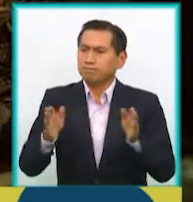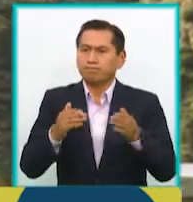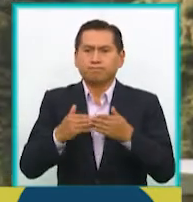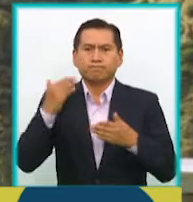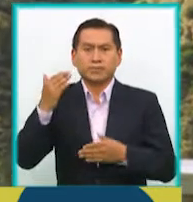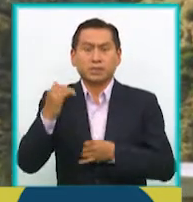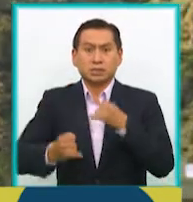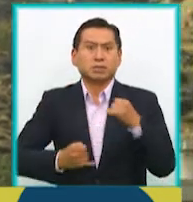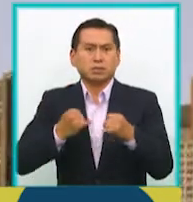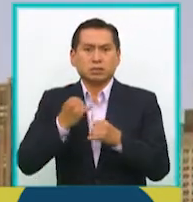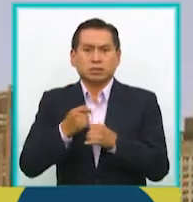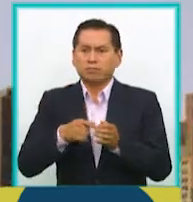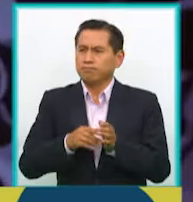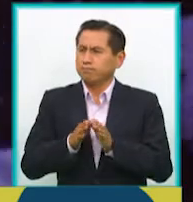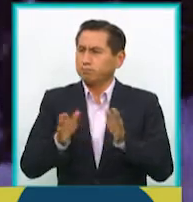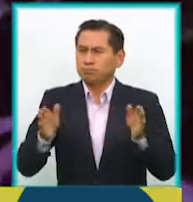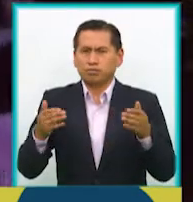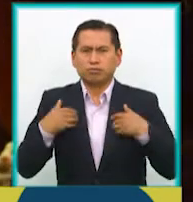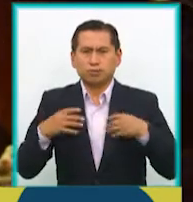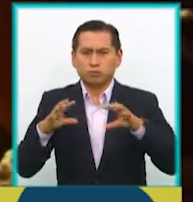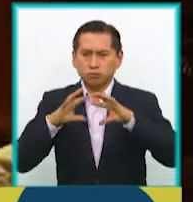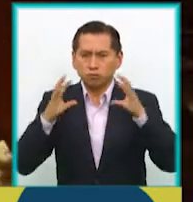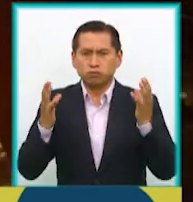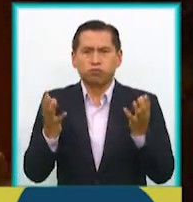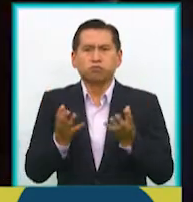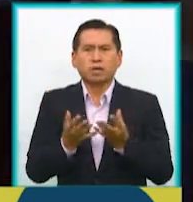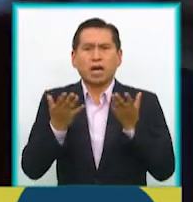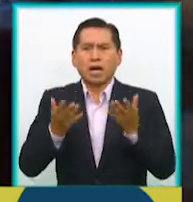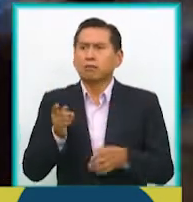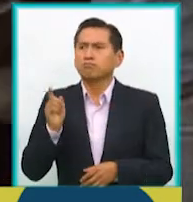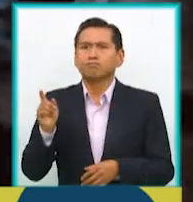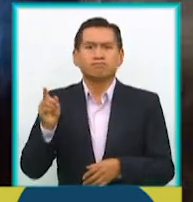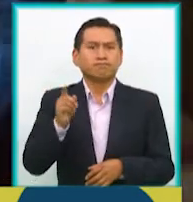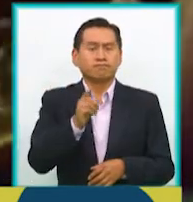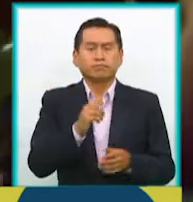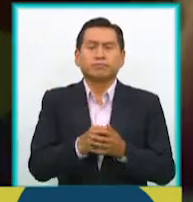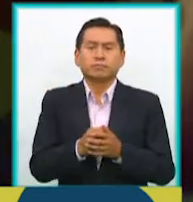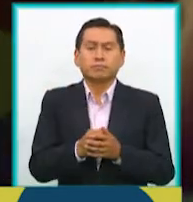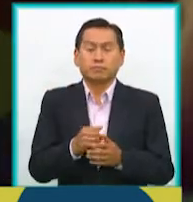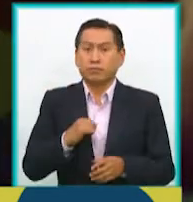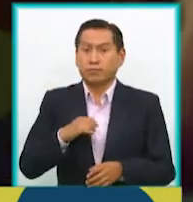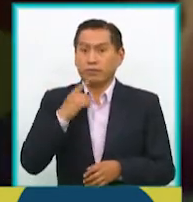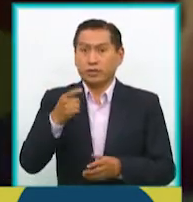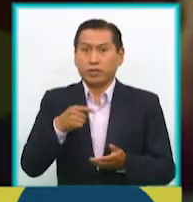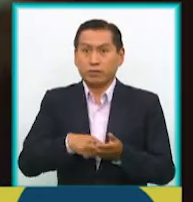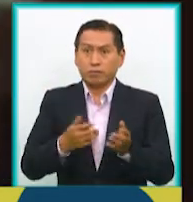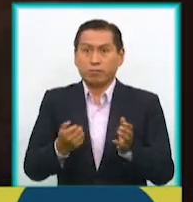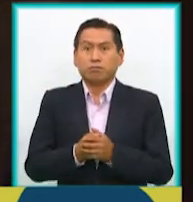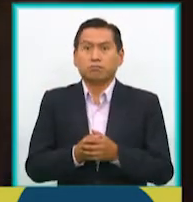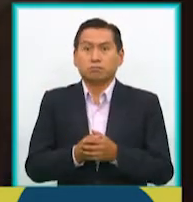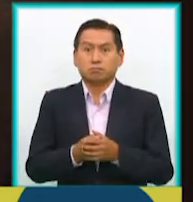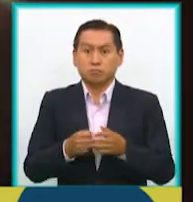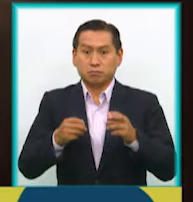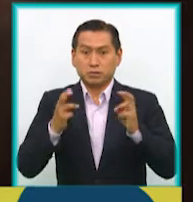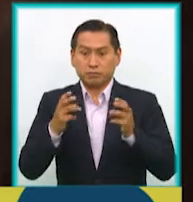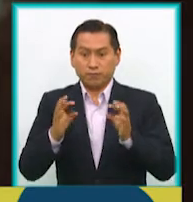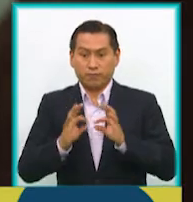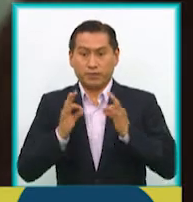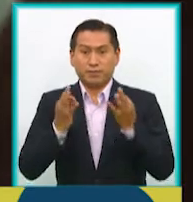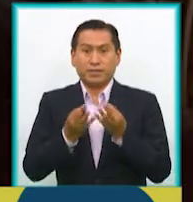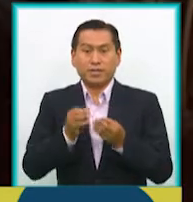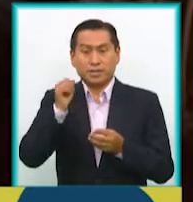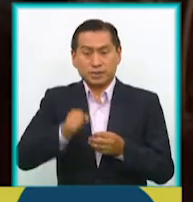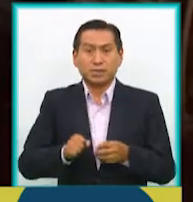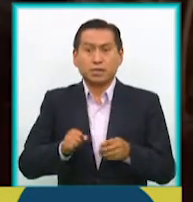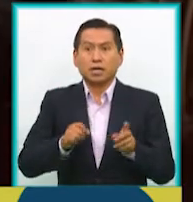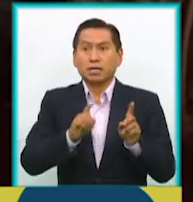temática universal, es una temática general, porque más, como menciono de nuevo, más allá de la temática familiar, tenemos